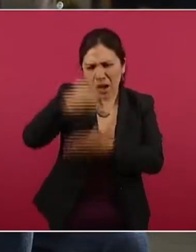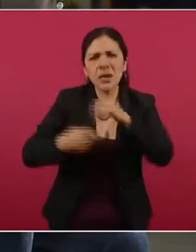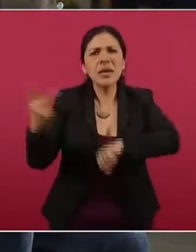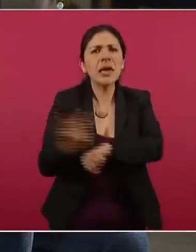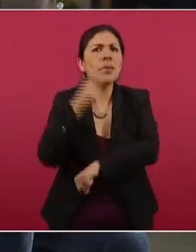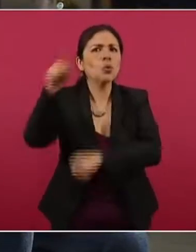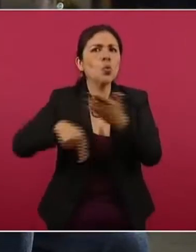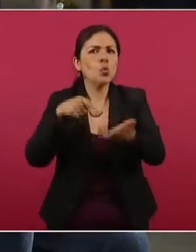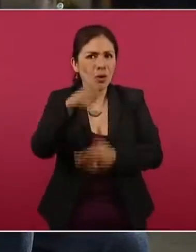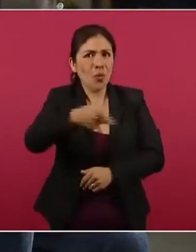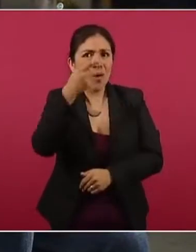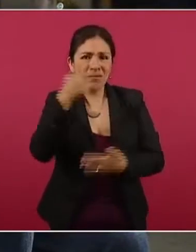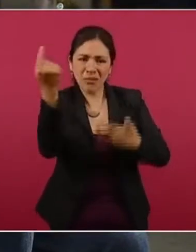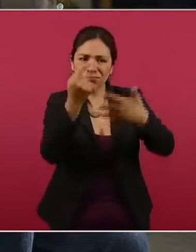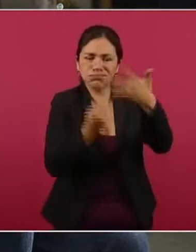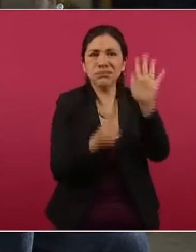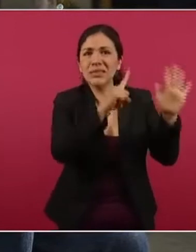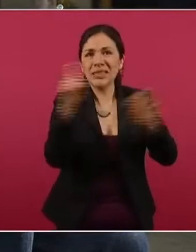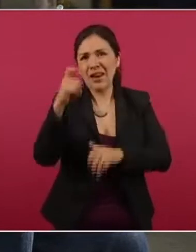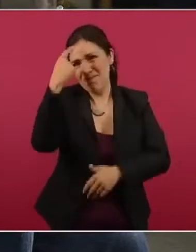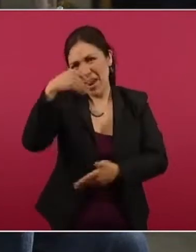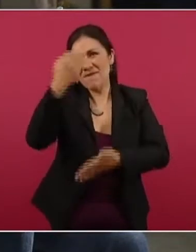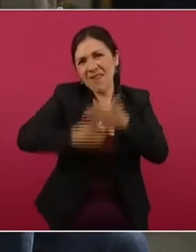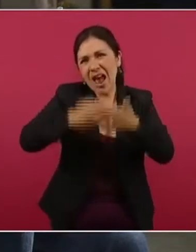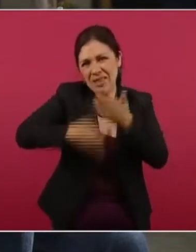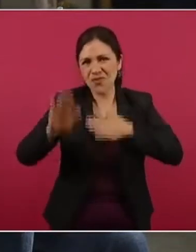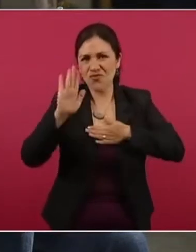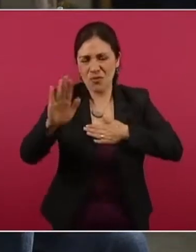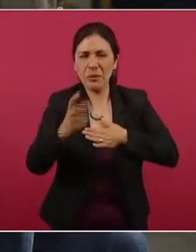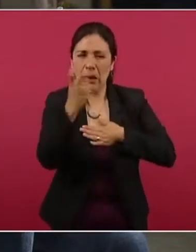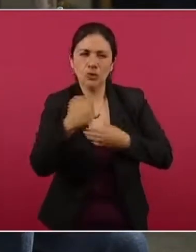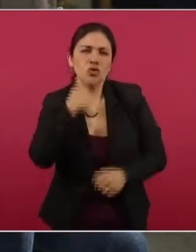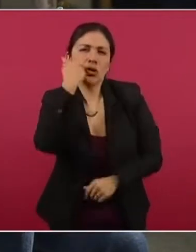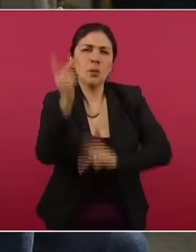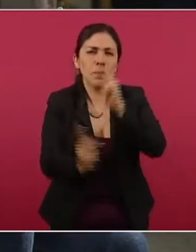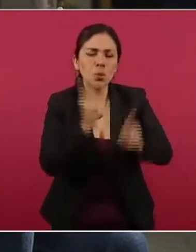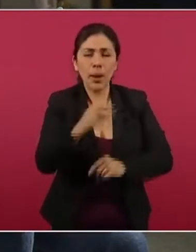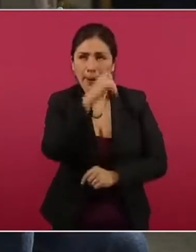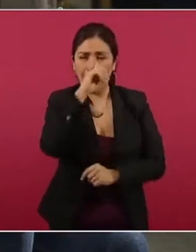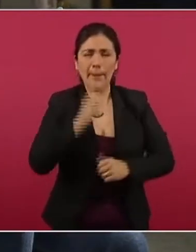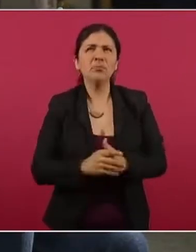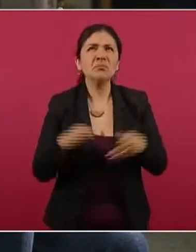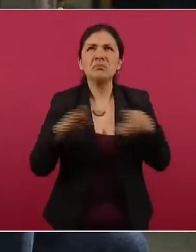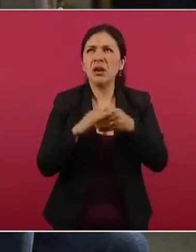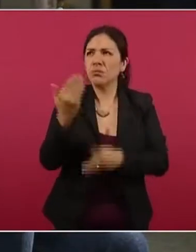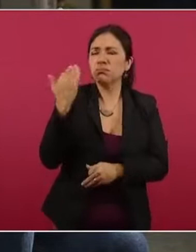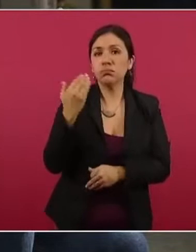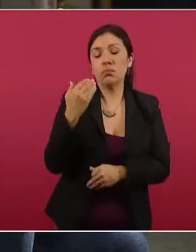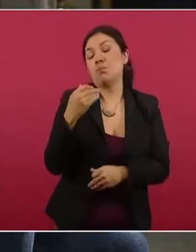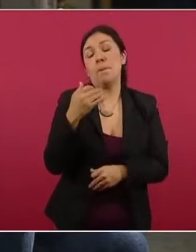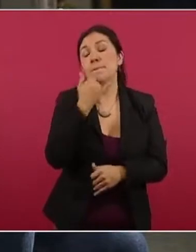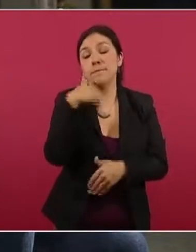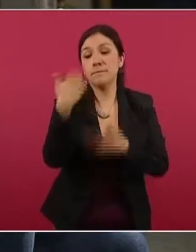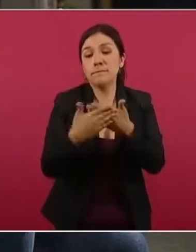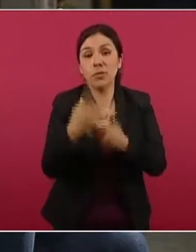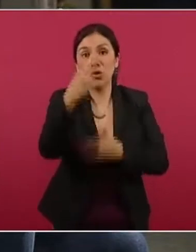ocurrió en septiembre de 2014. Durante la conferencia matutina, el mandatario señaló que la investigación va bien y que cuando se tengan nuevas evidencias del